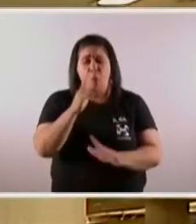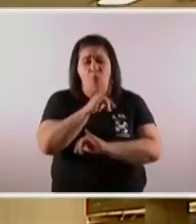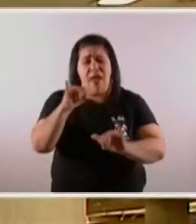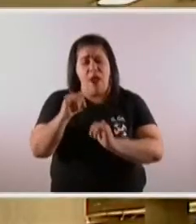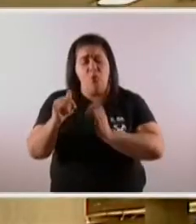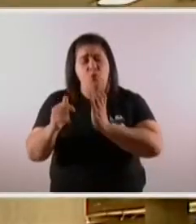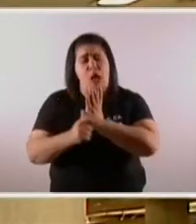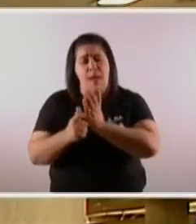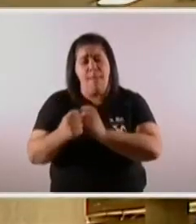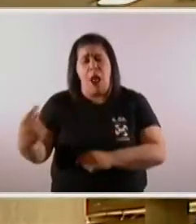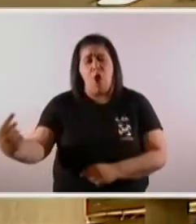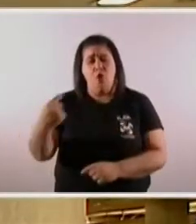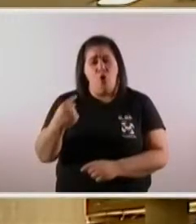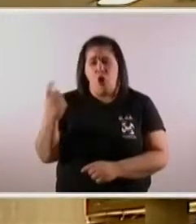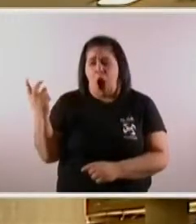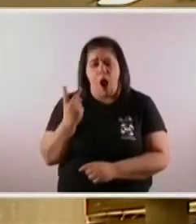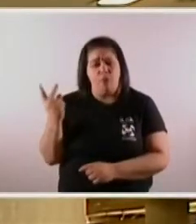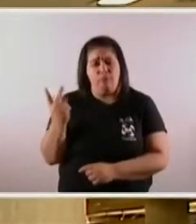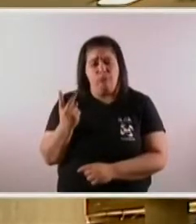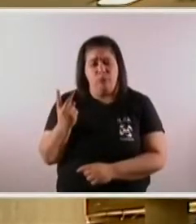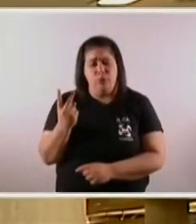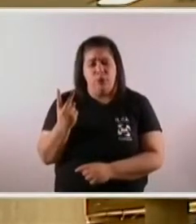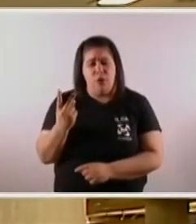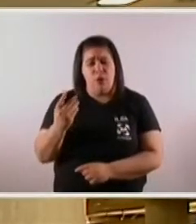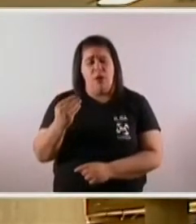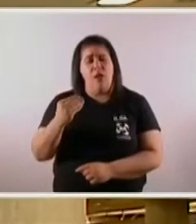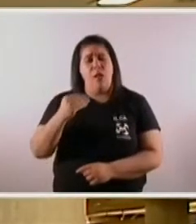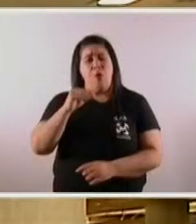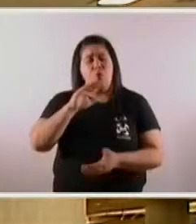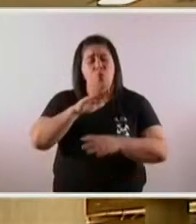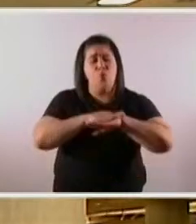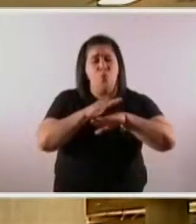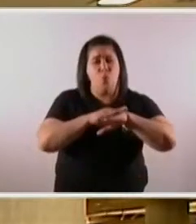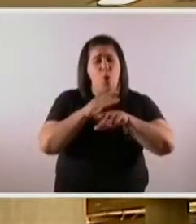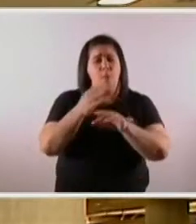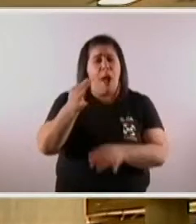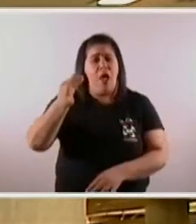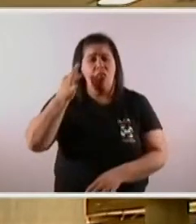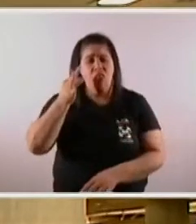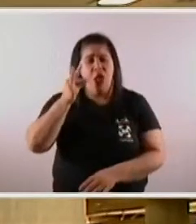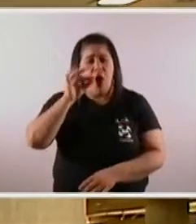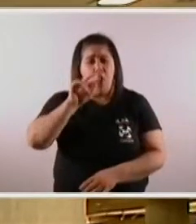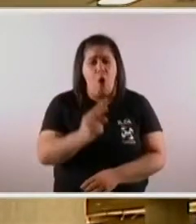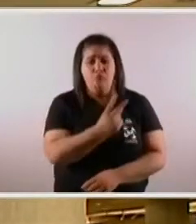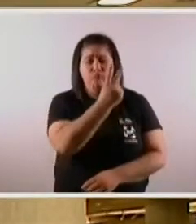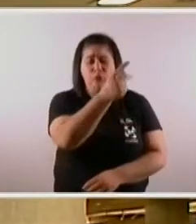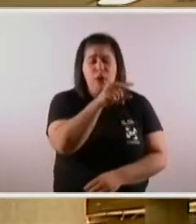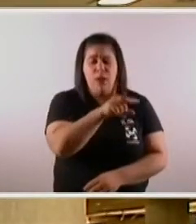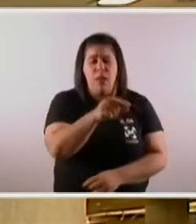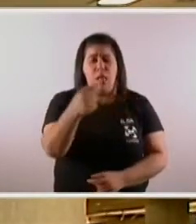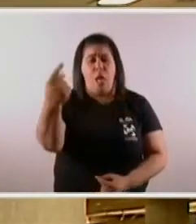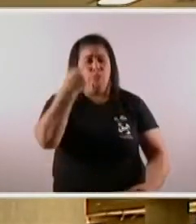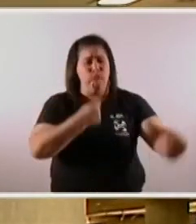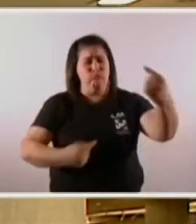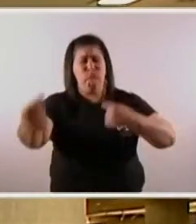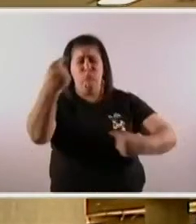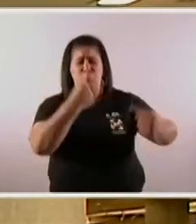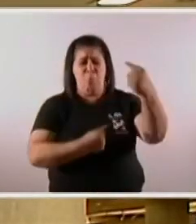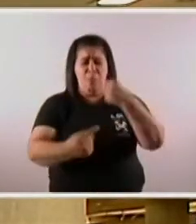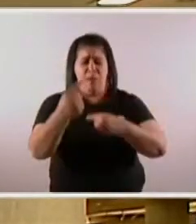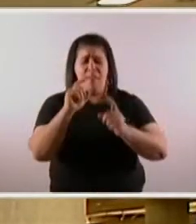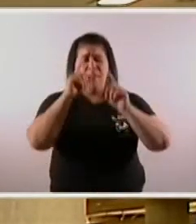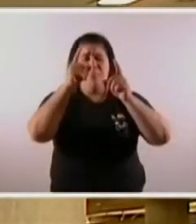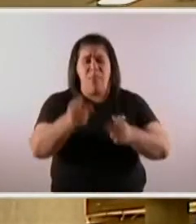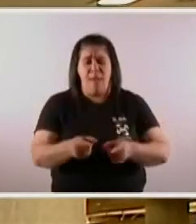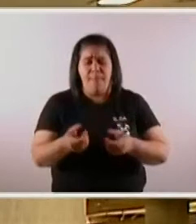por lo sucedido en el velorio de Diego. A esto se suman ataques políticos a la ciudad. También ataques